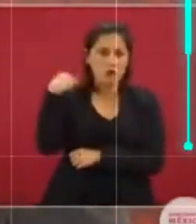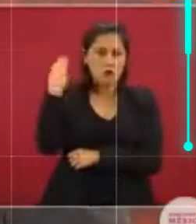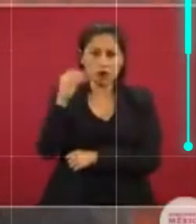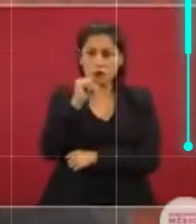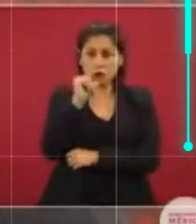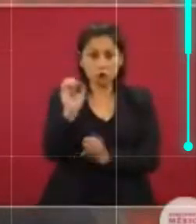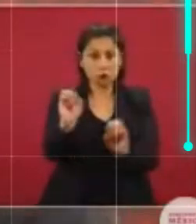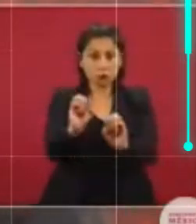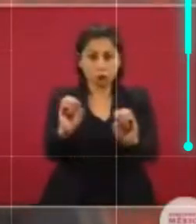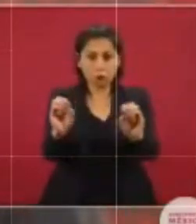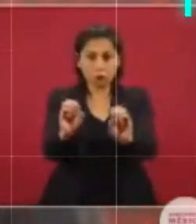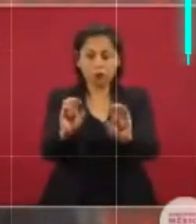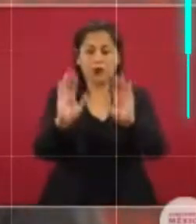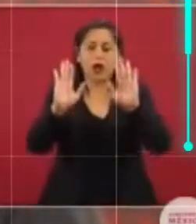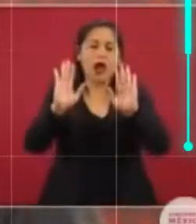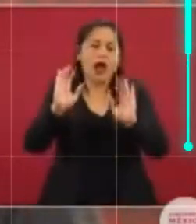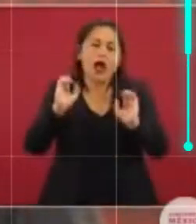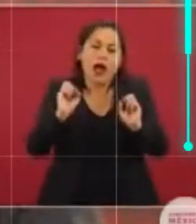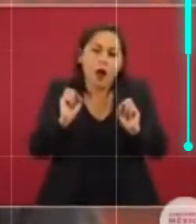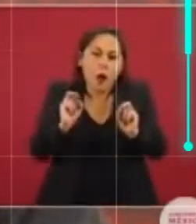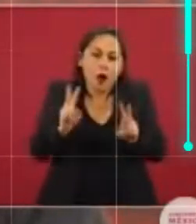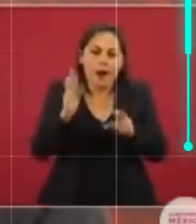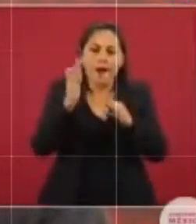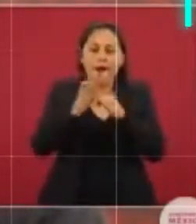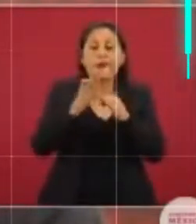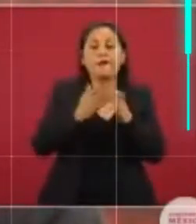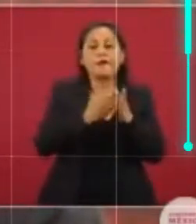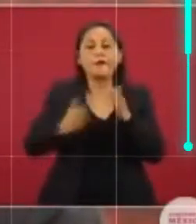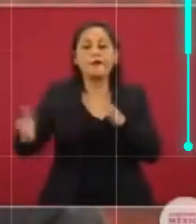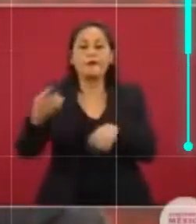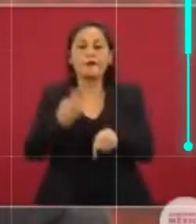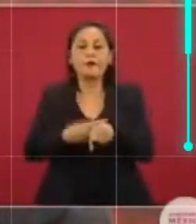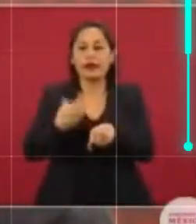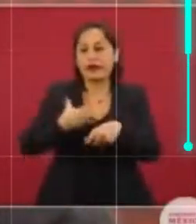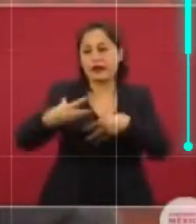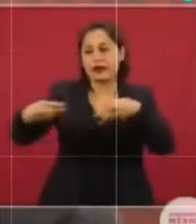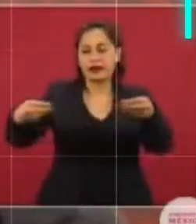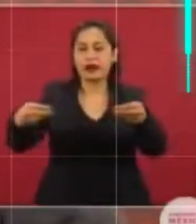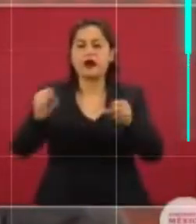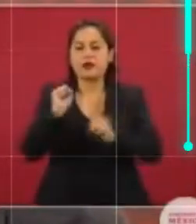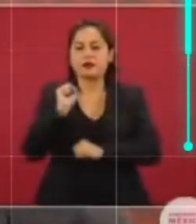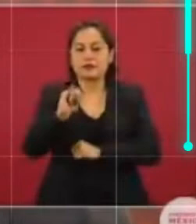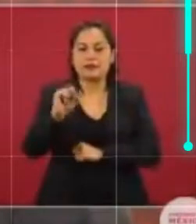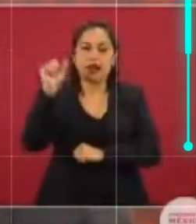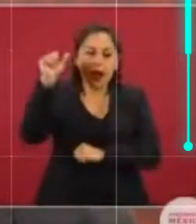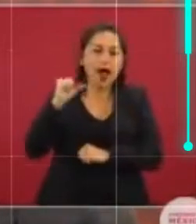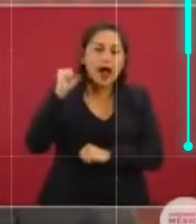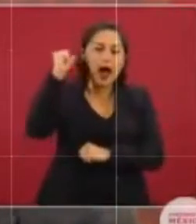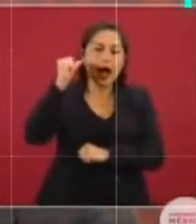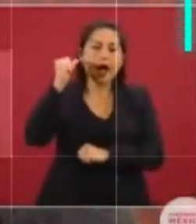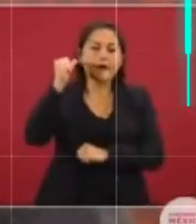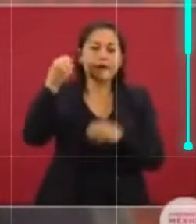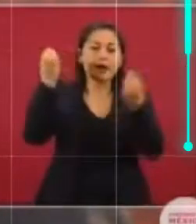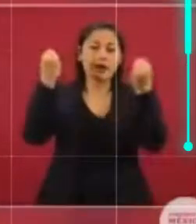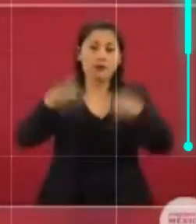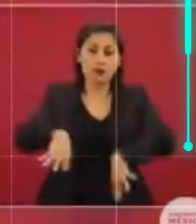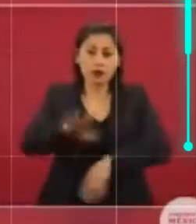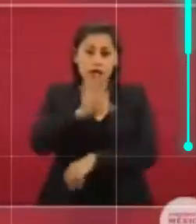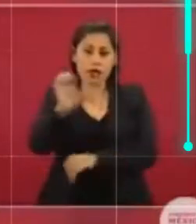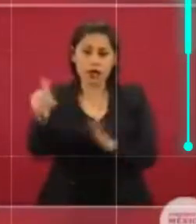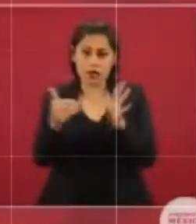Bueno, ahora por la pandemia, en abril se perdieron 500 mil, pero es